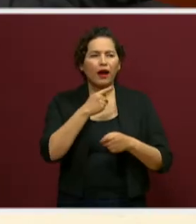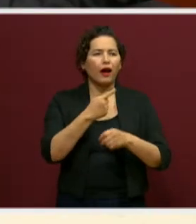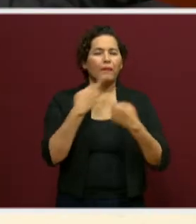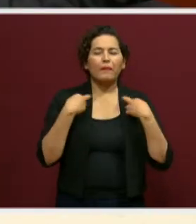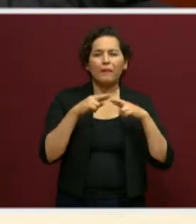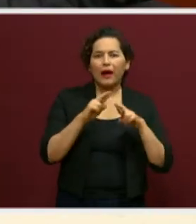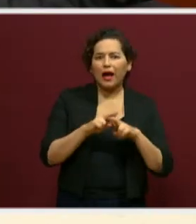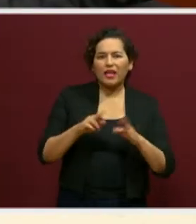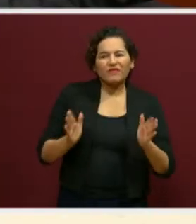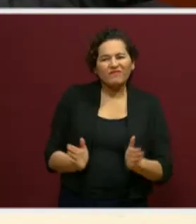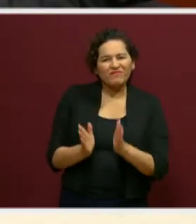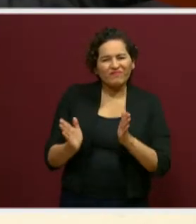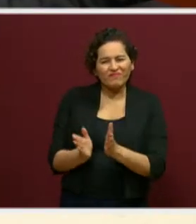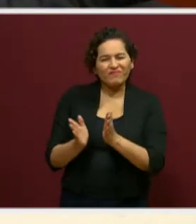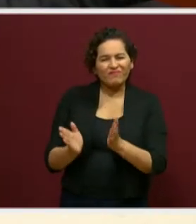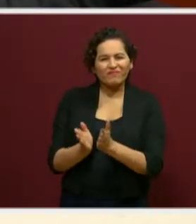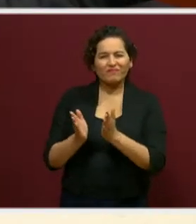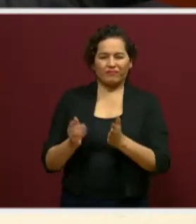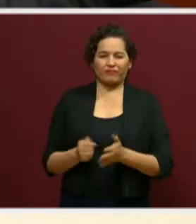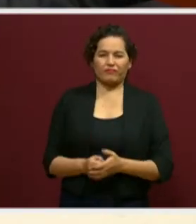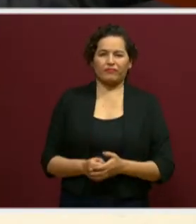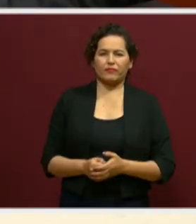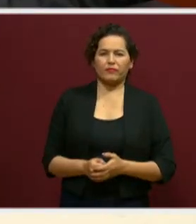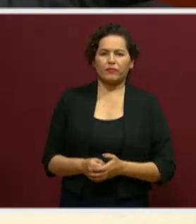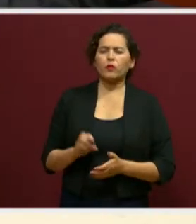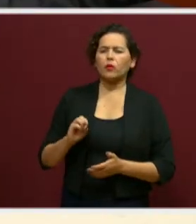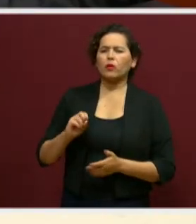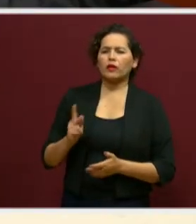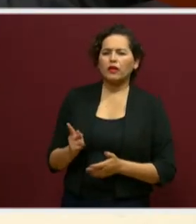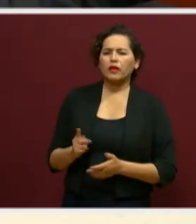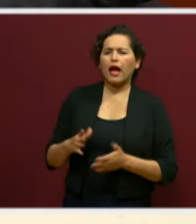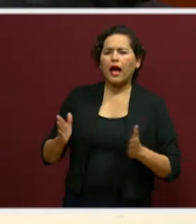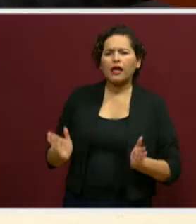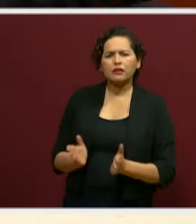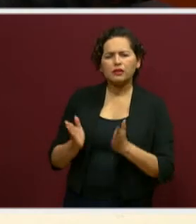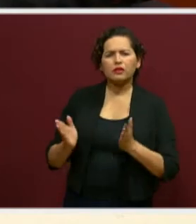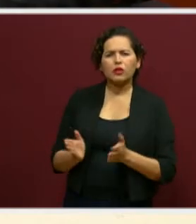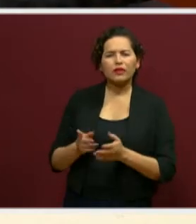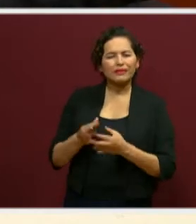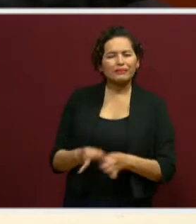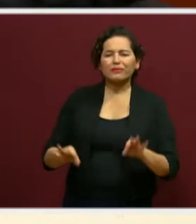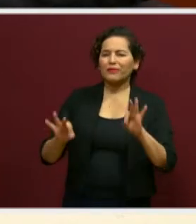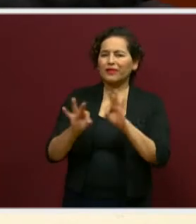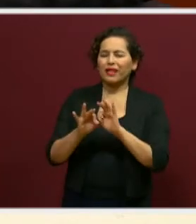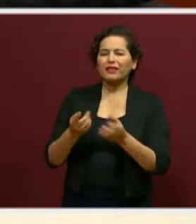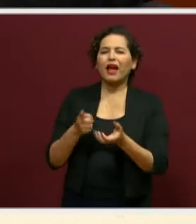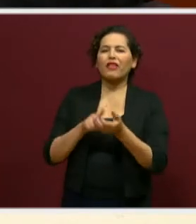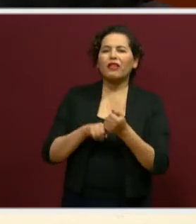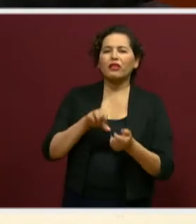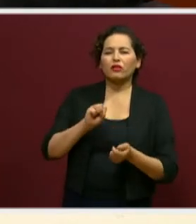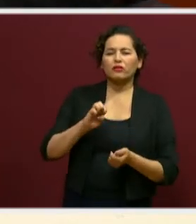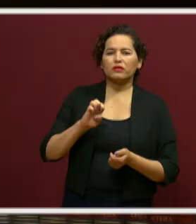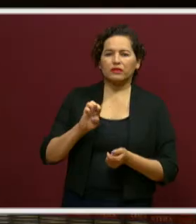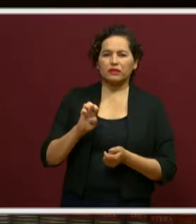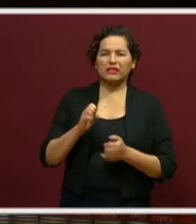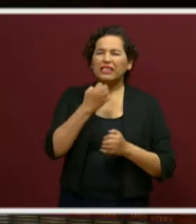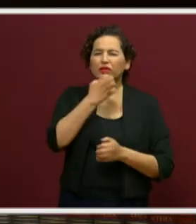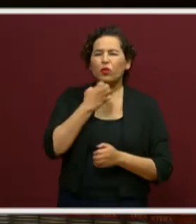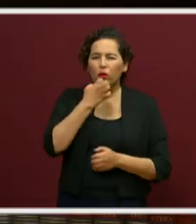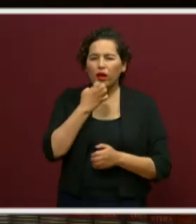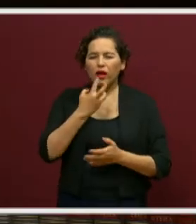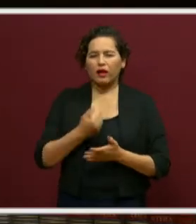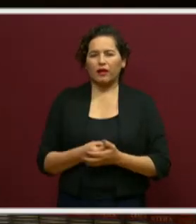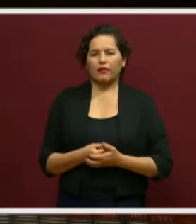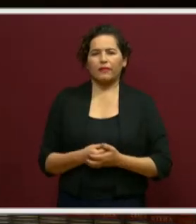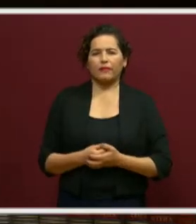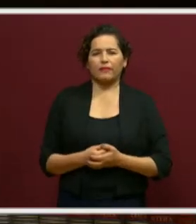solidarias que fueron más significativas en su institución? Aquí respondieron los directivos que